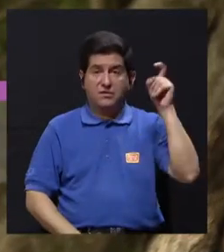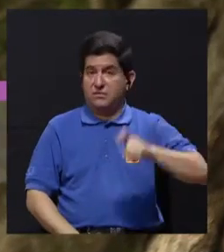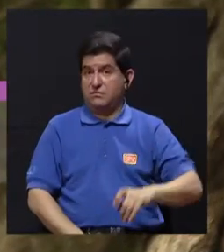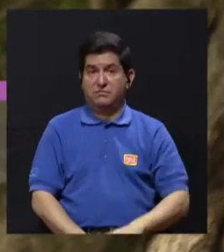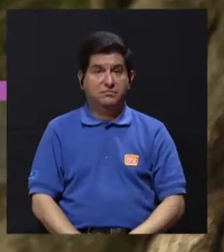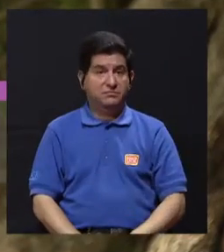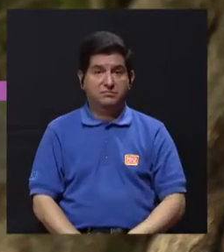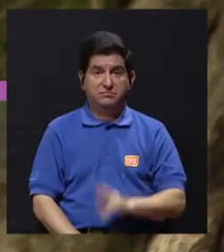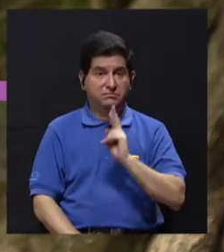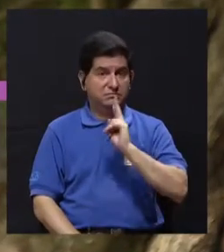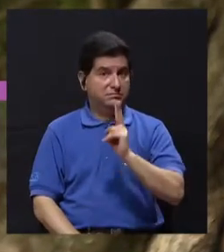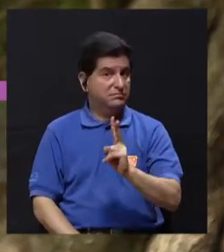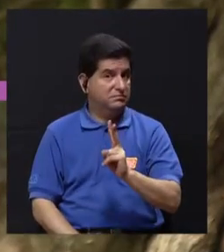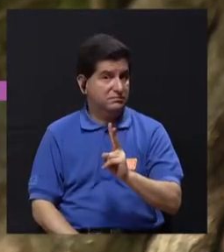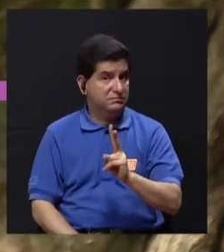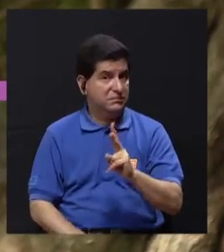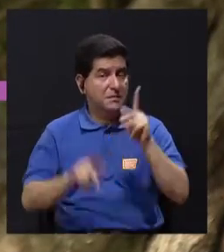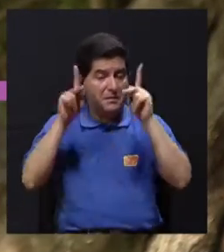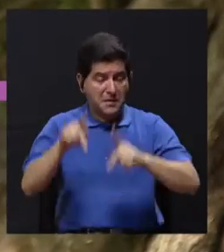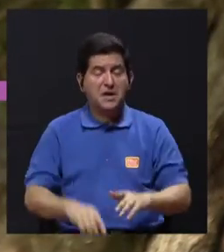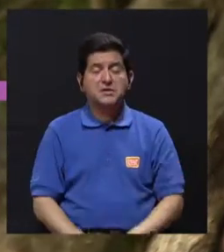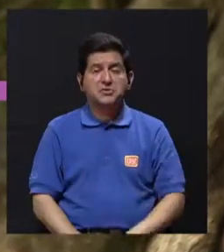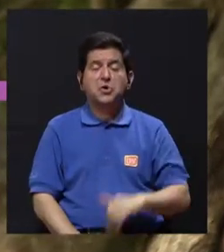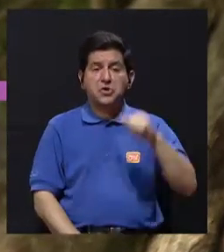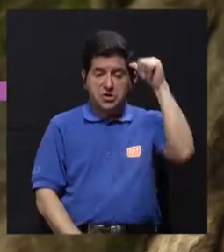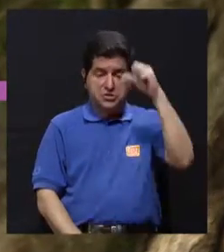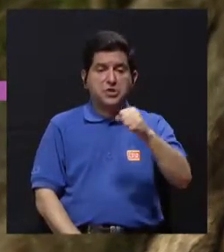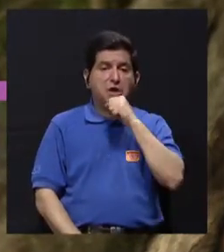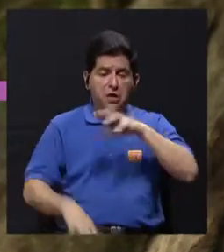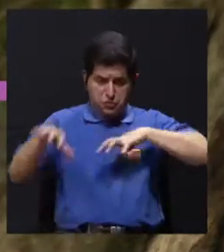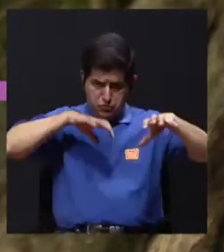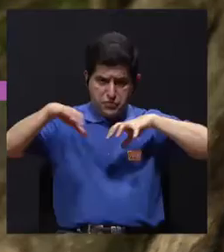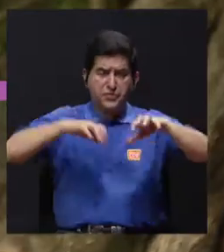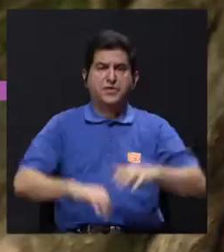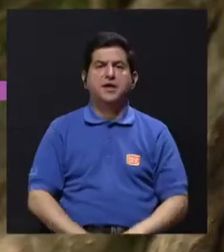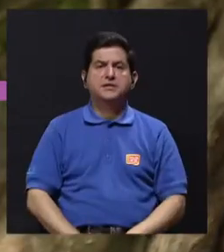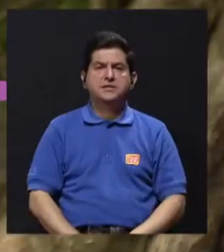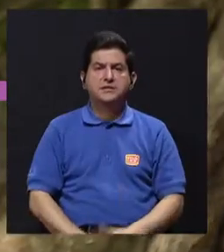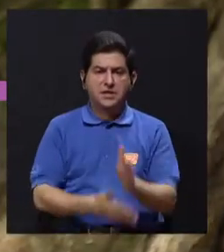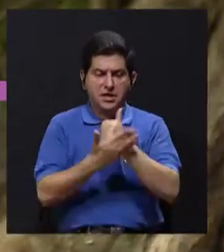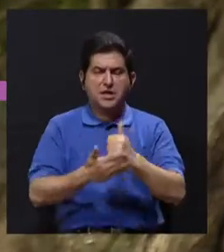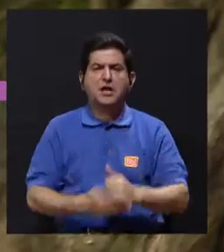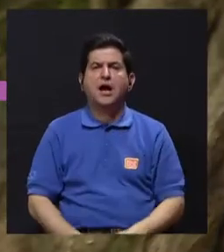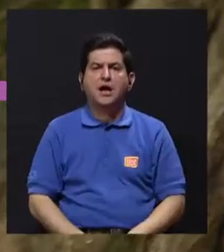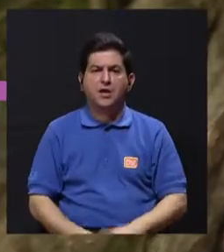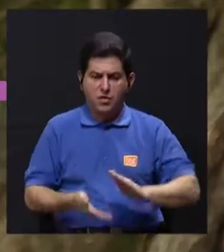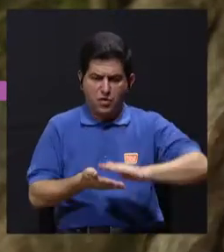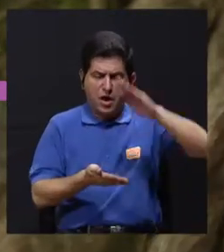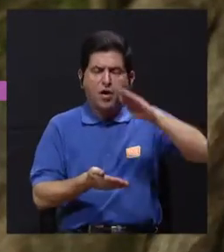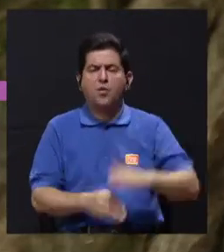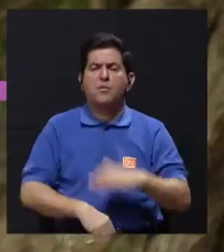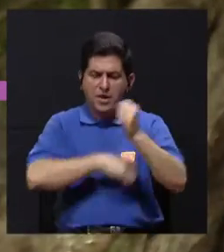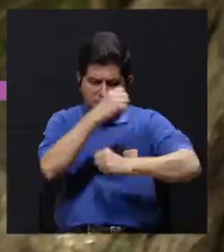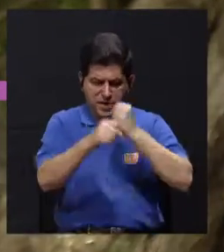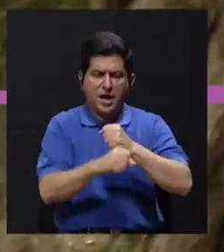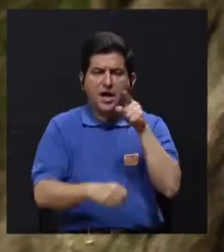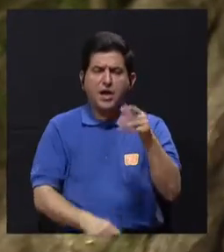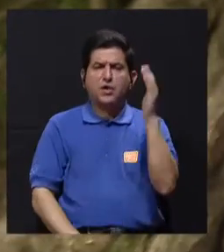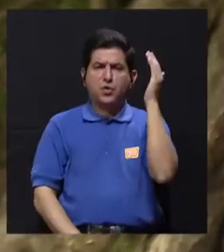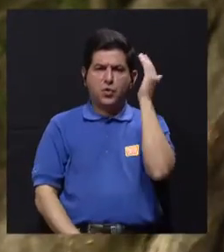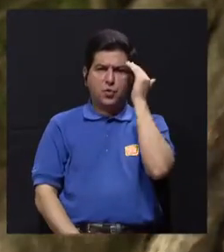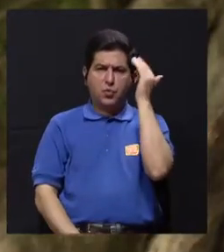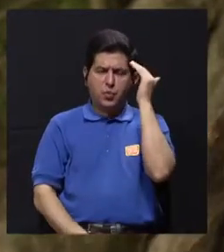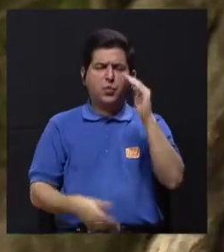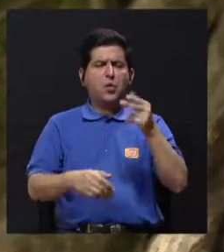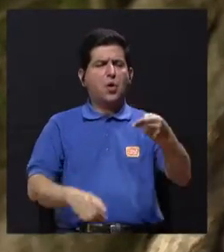no necesariamente es cierto hay personas mayores que son muy activas y hay algo que aumenta con la edad y es la sabiduría son personas que